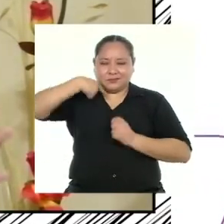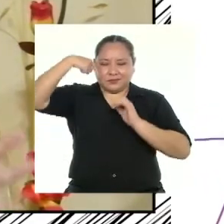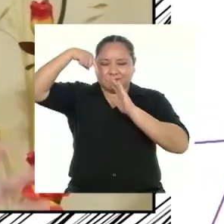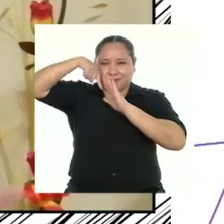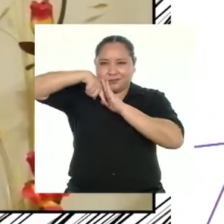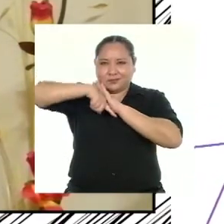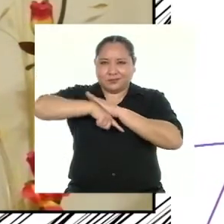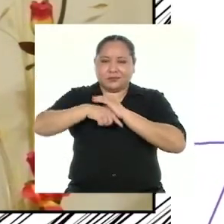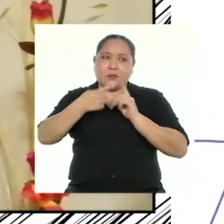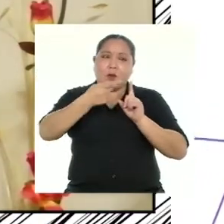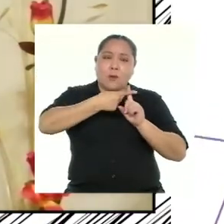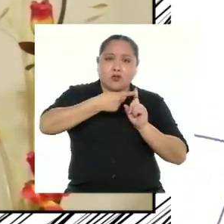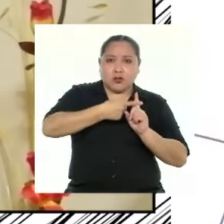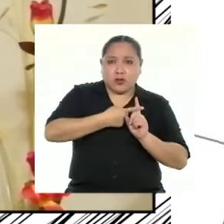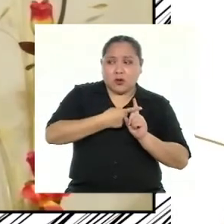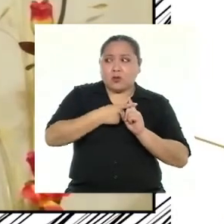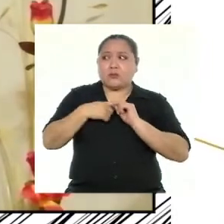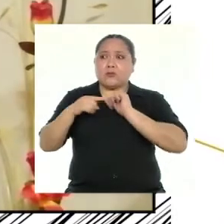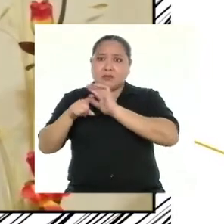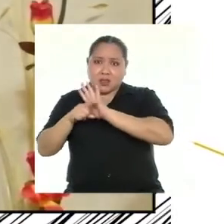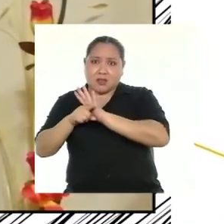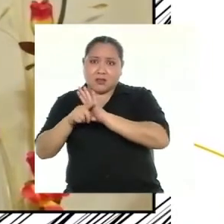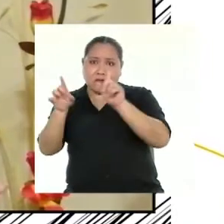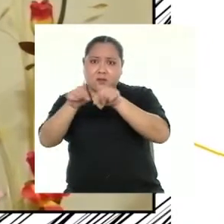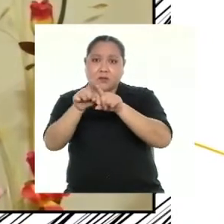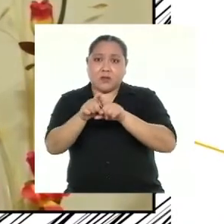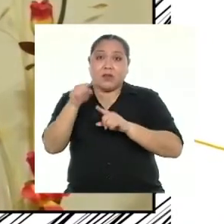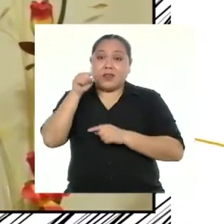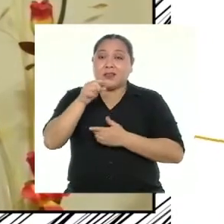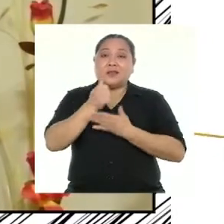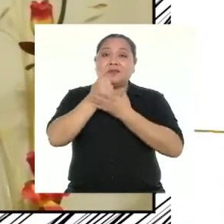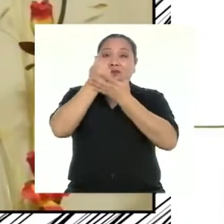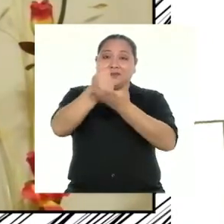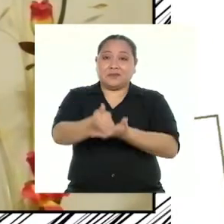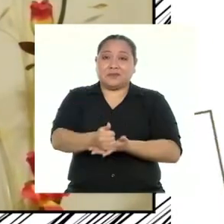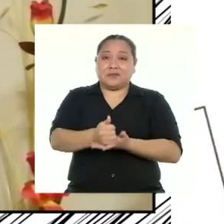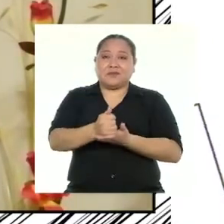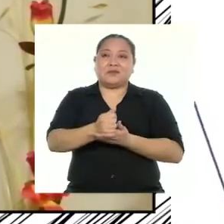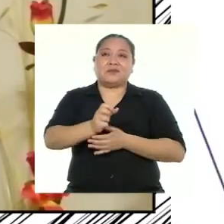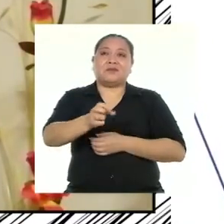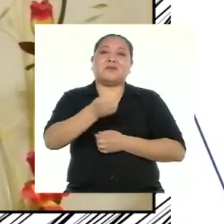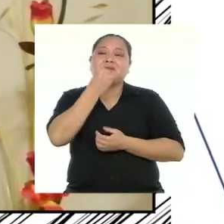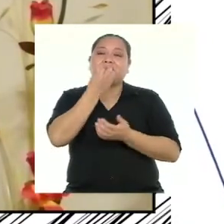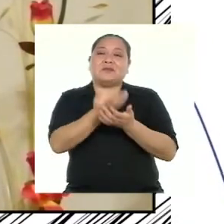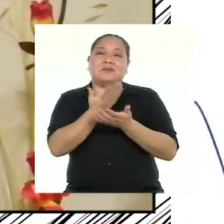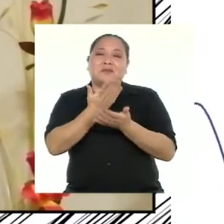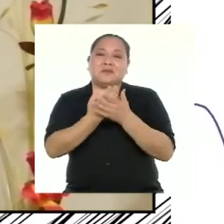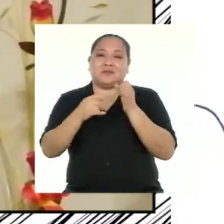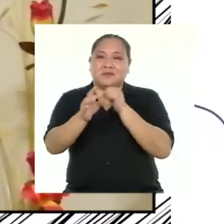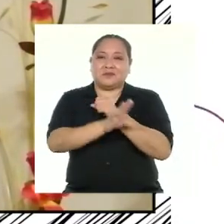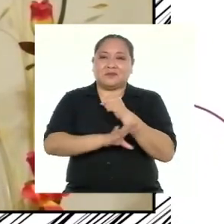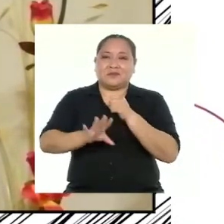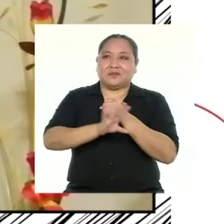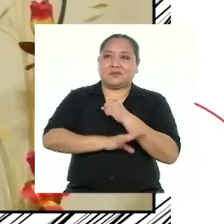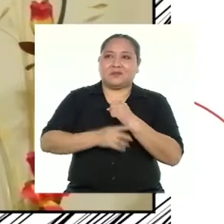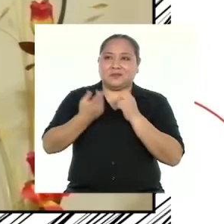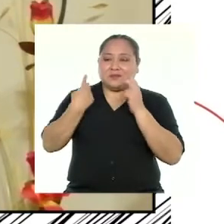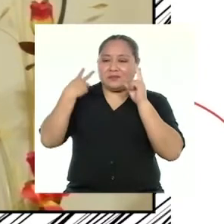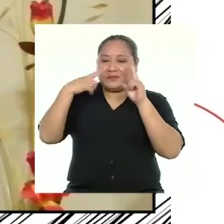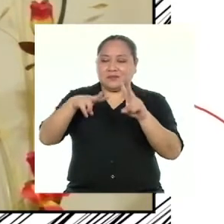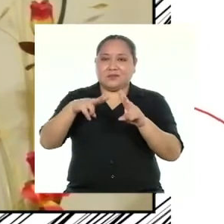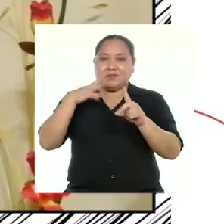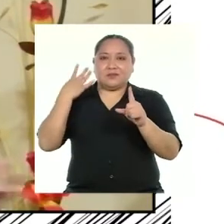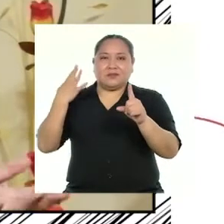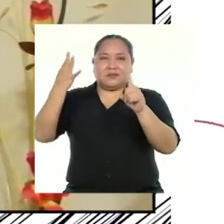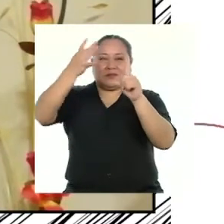aspectos positivos como negativos. Esto te servirá para tener una muy buena base y miras a